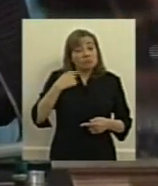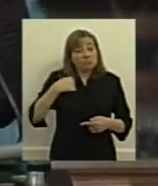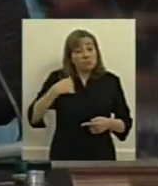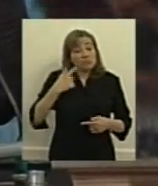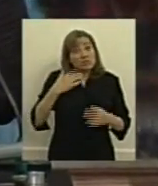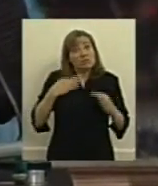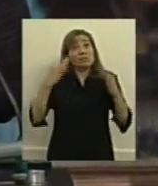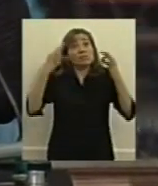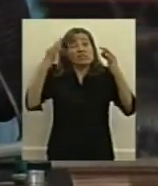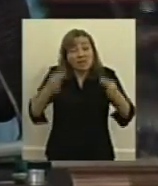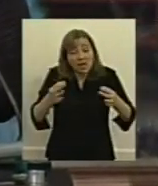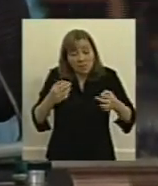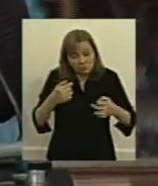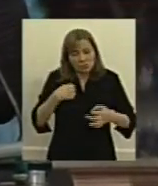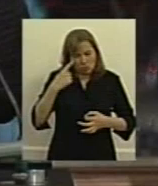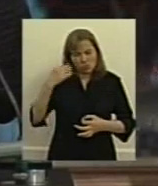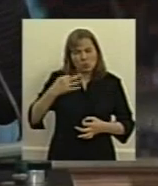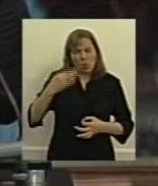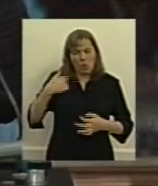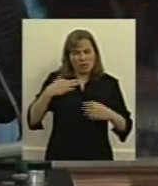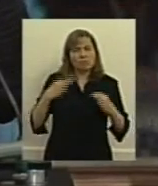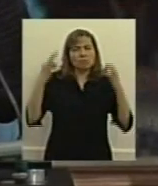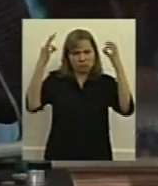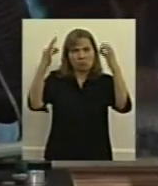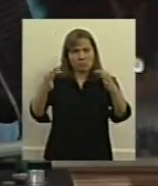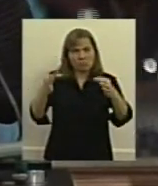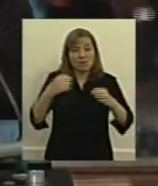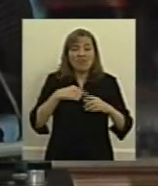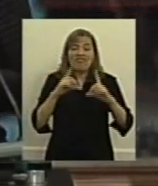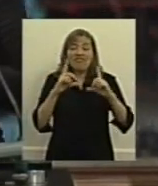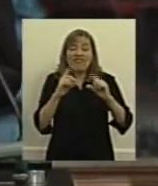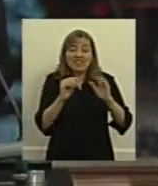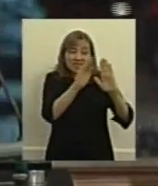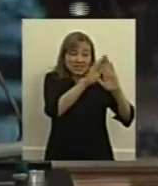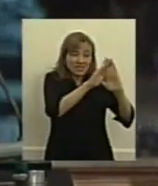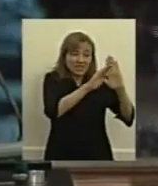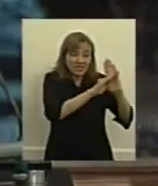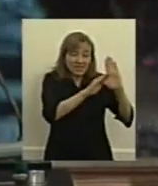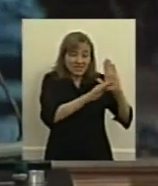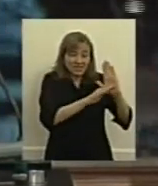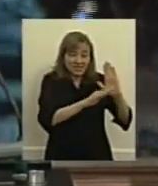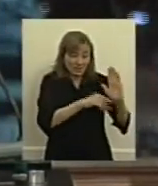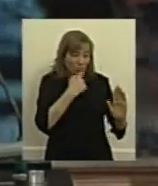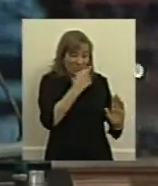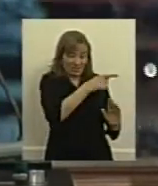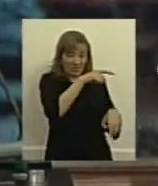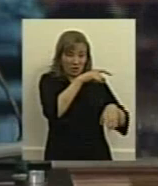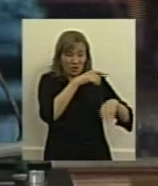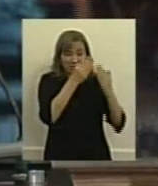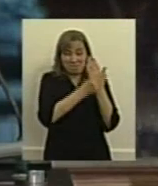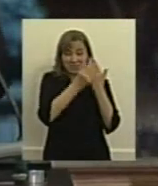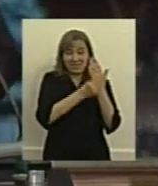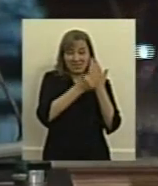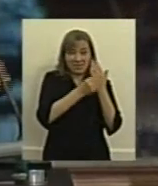hacerlo yo estoy convencida que lo vamos a hacer espero que lo podamos hacer en los plazos previstos ya no doy plazos porque una vez di plazos y